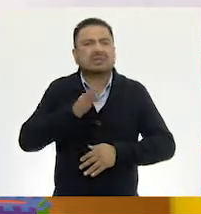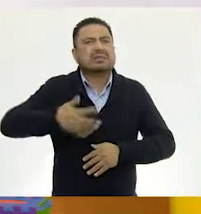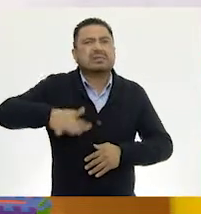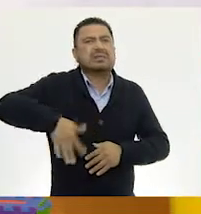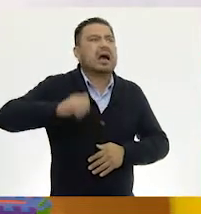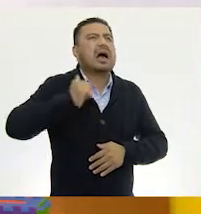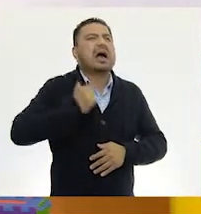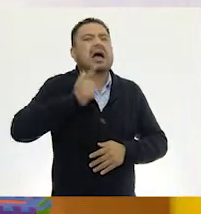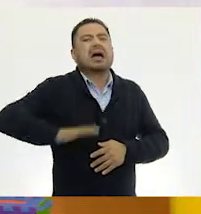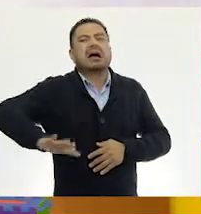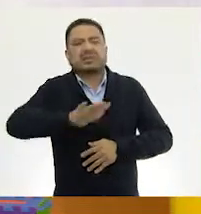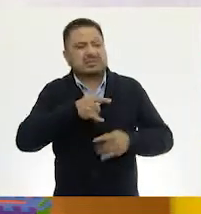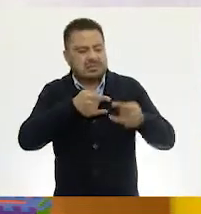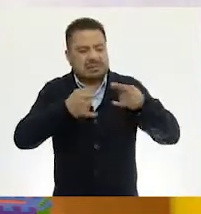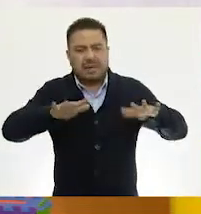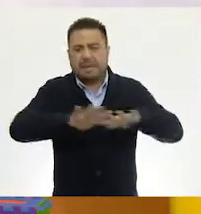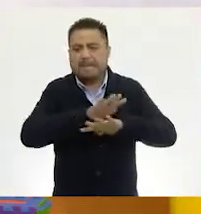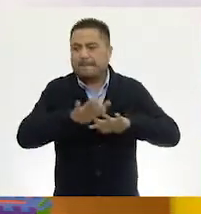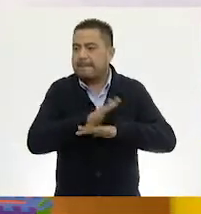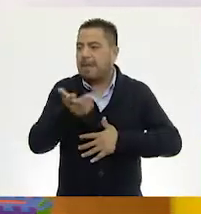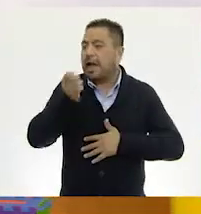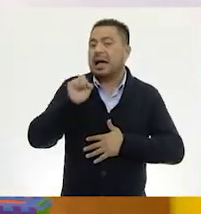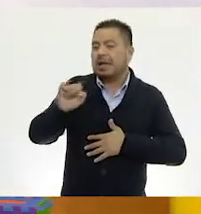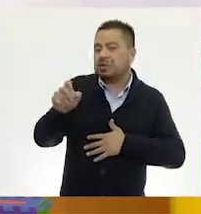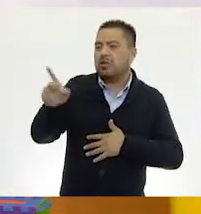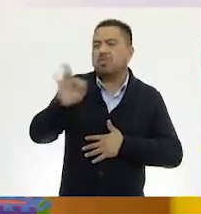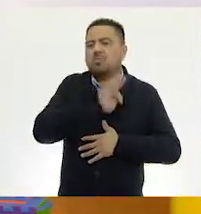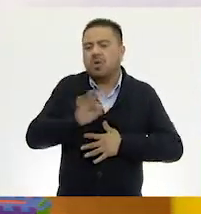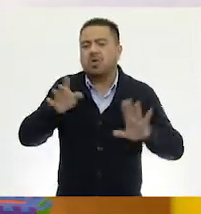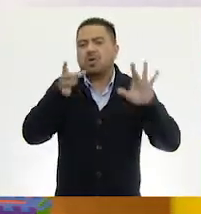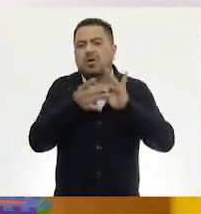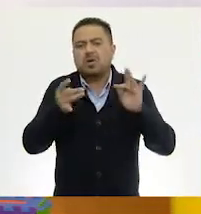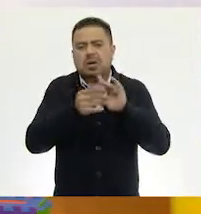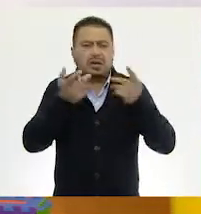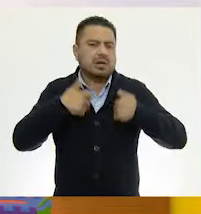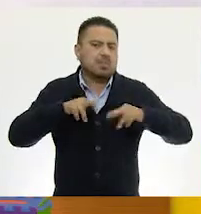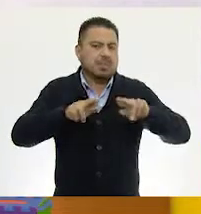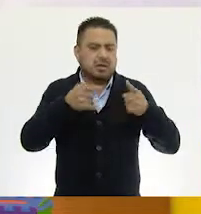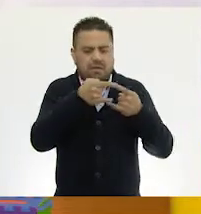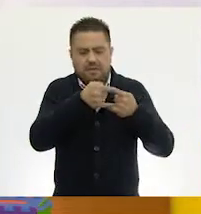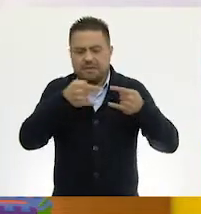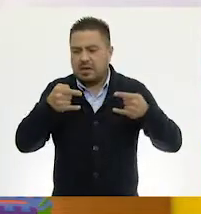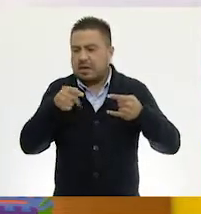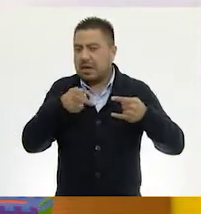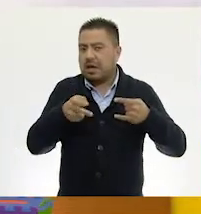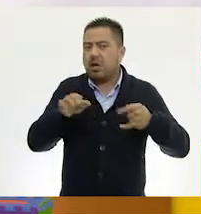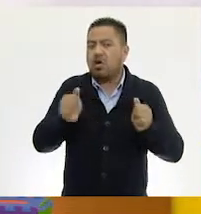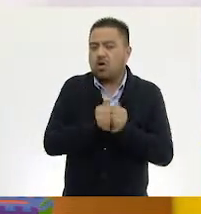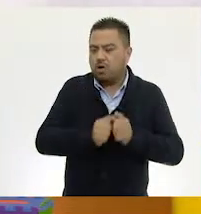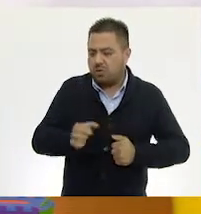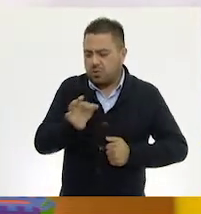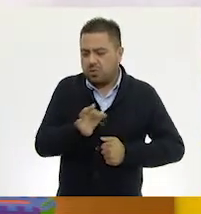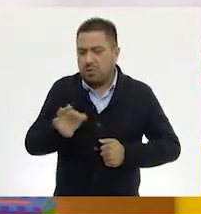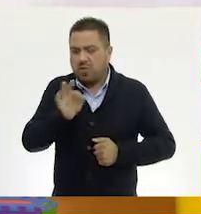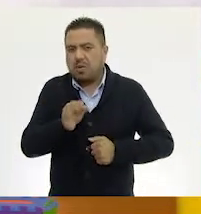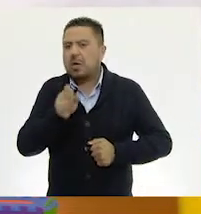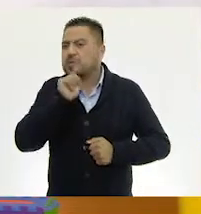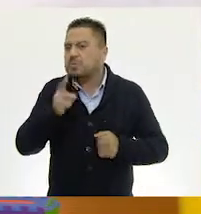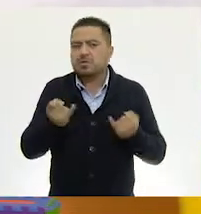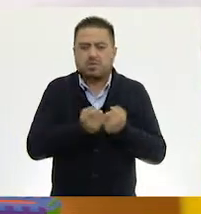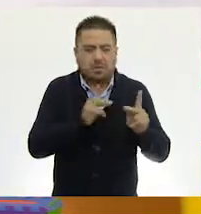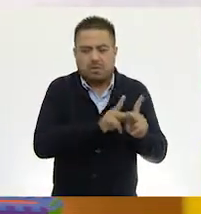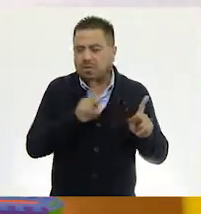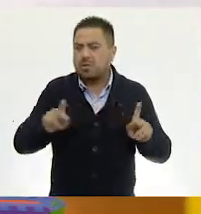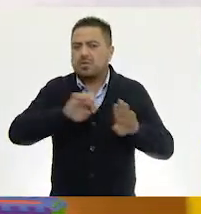buscar que alguien que te cambie el billete. Ok, esta es la forma justamente de decir, podemos representar un billete con monedas de la misma cantidad.